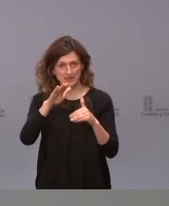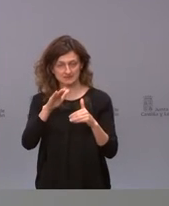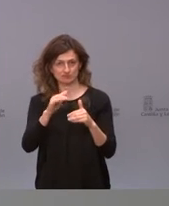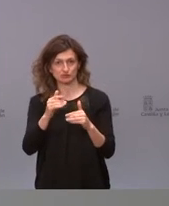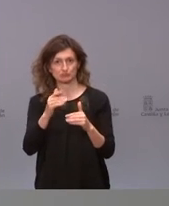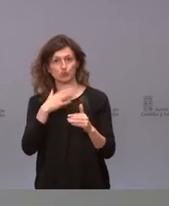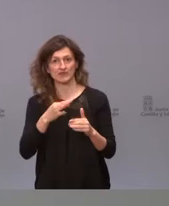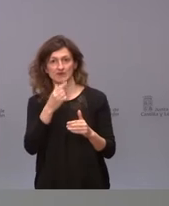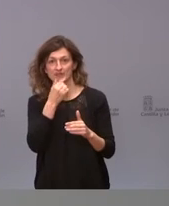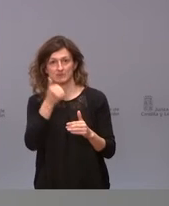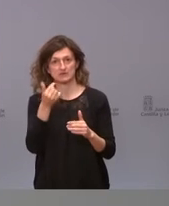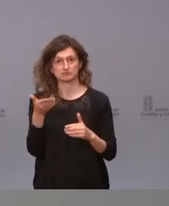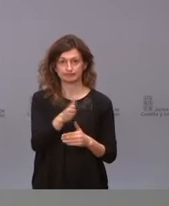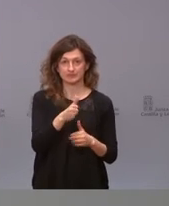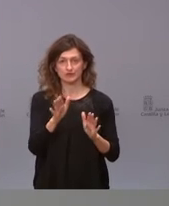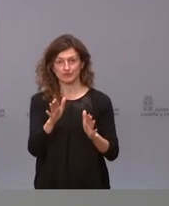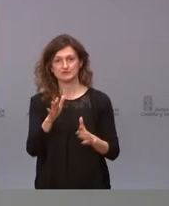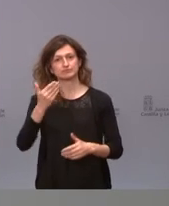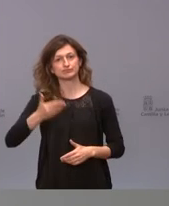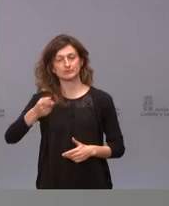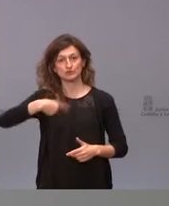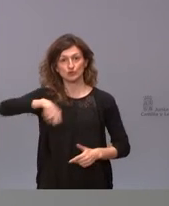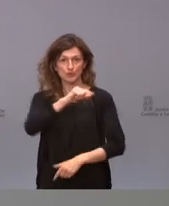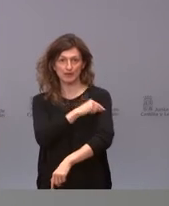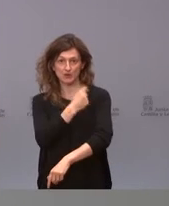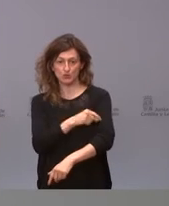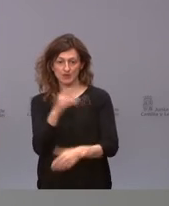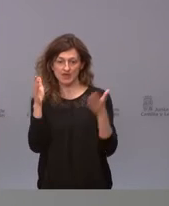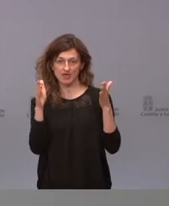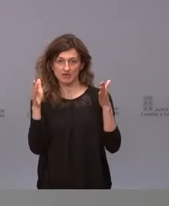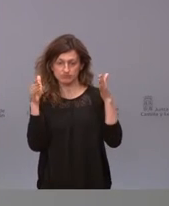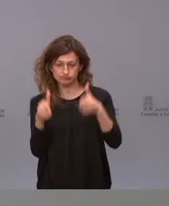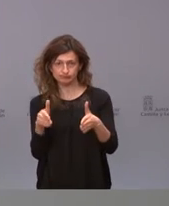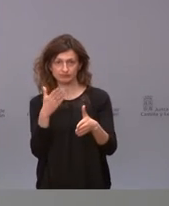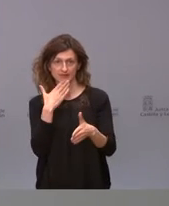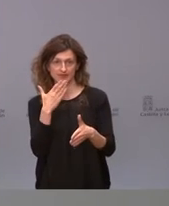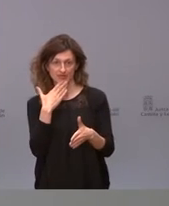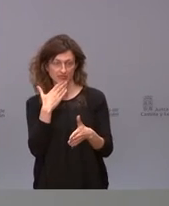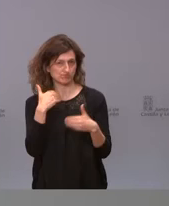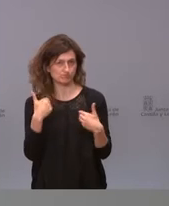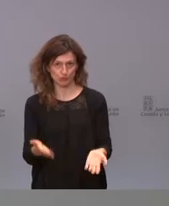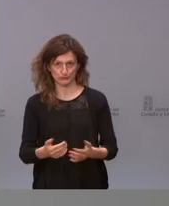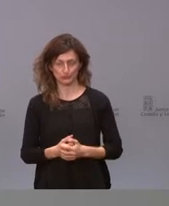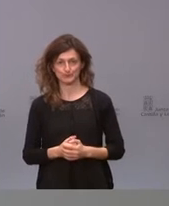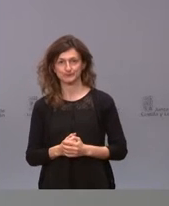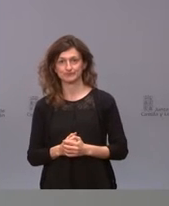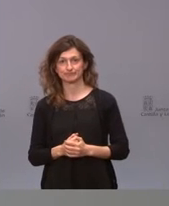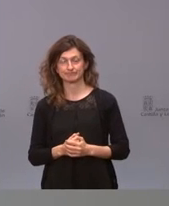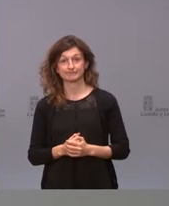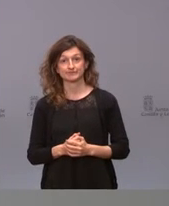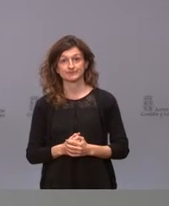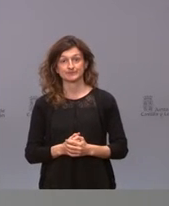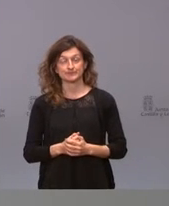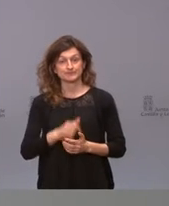es importante que podamos vacunar a este grupo de población lo antes posible. Para mantener